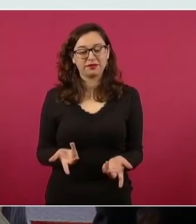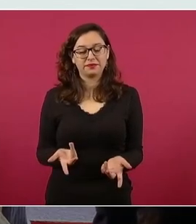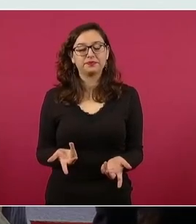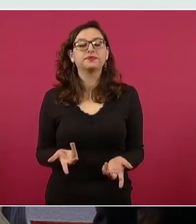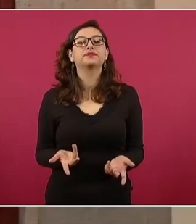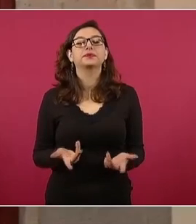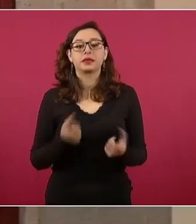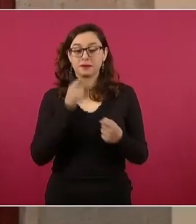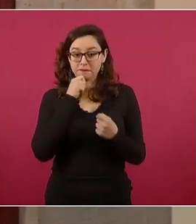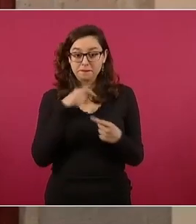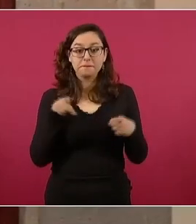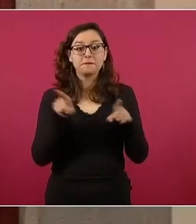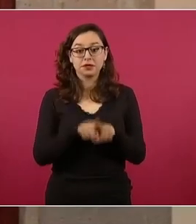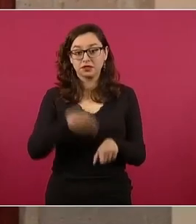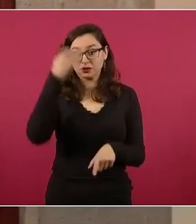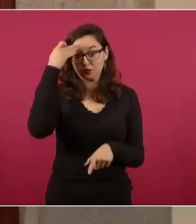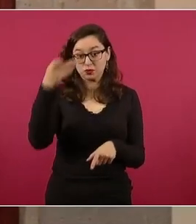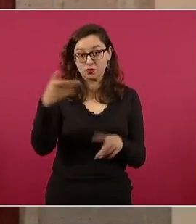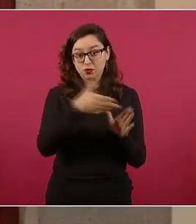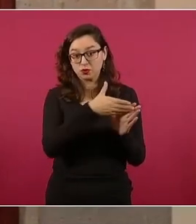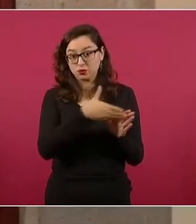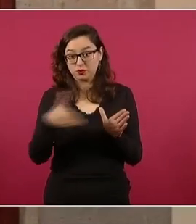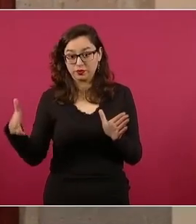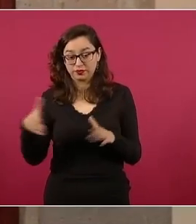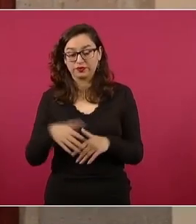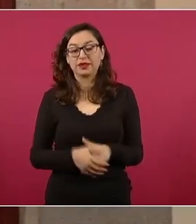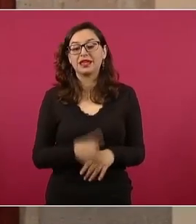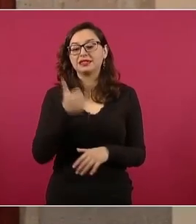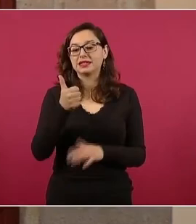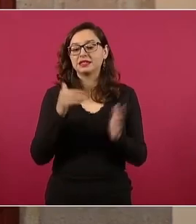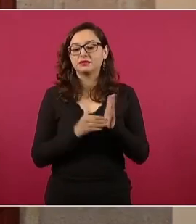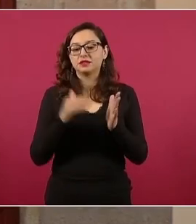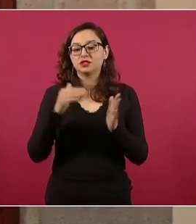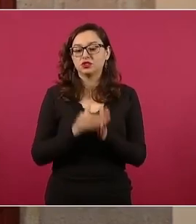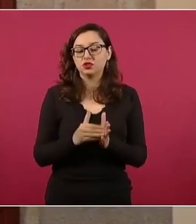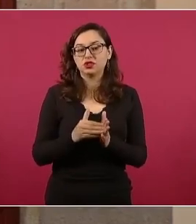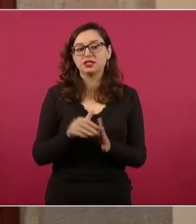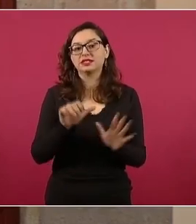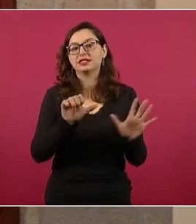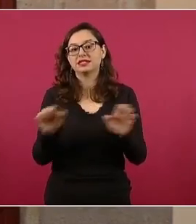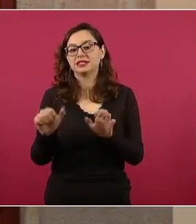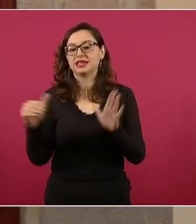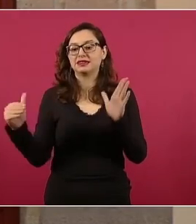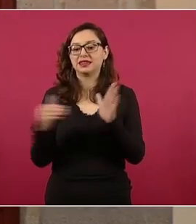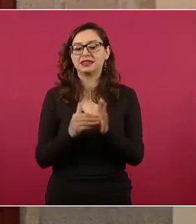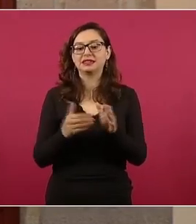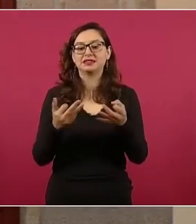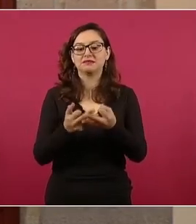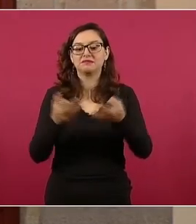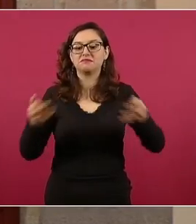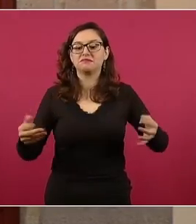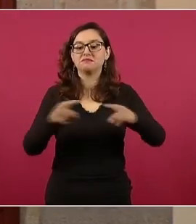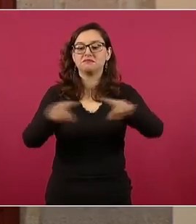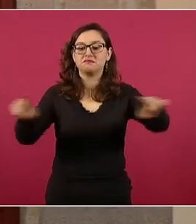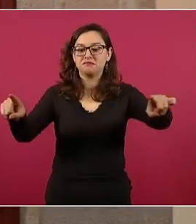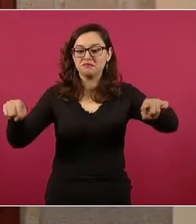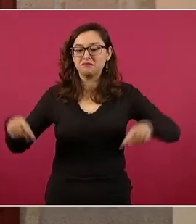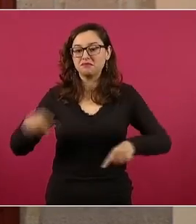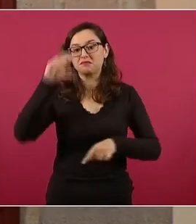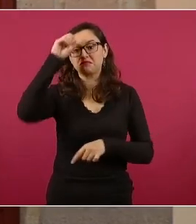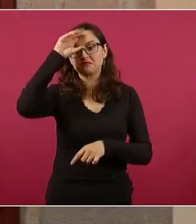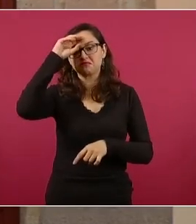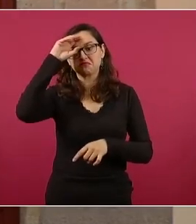en ese sexenio entregaron seis millones seiscientas mil hectáreas de reservas mineras nacionales,